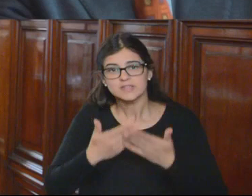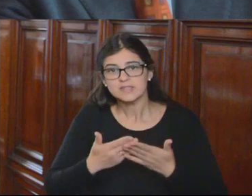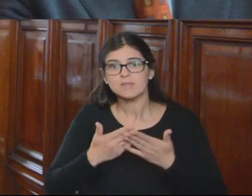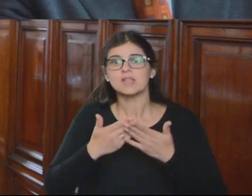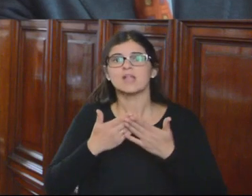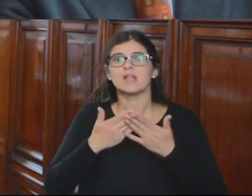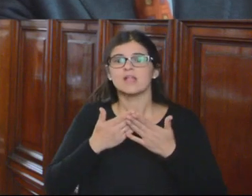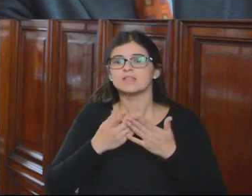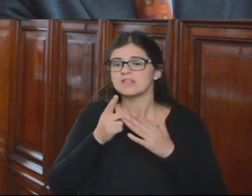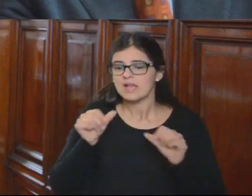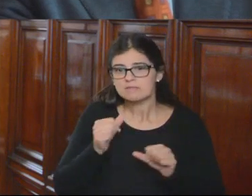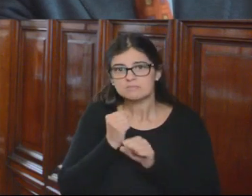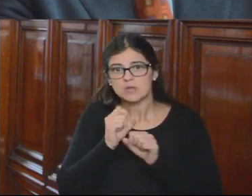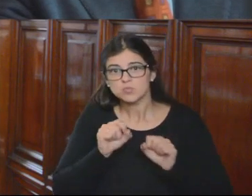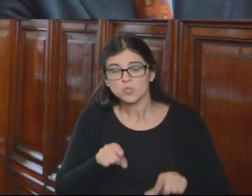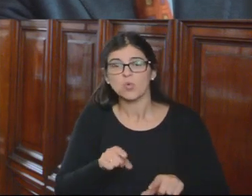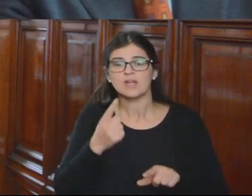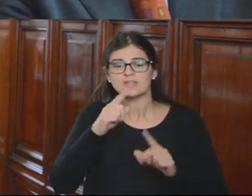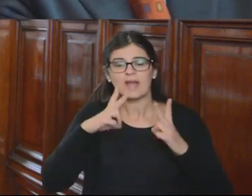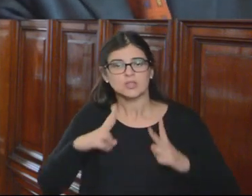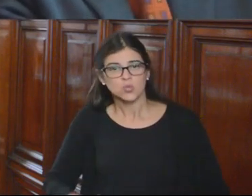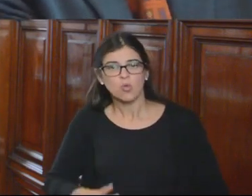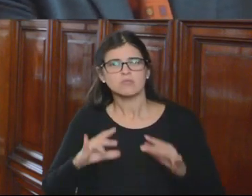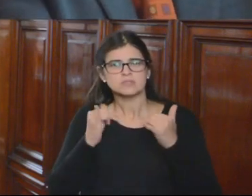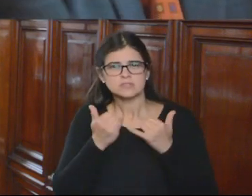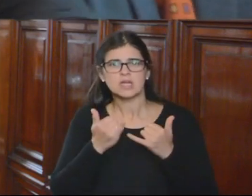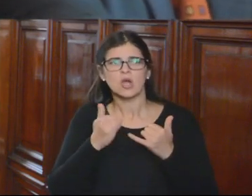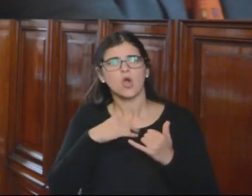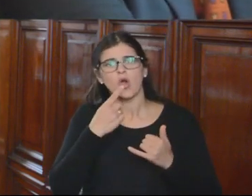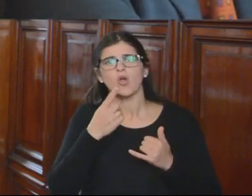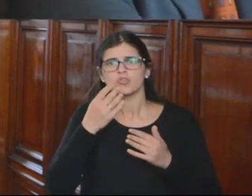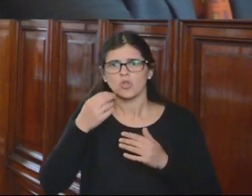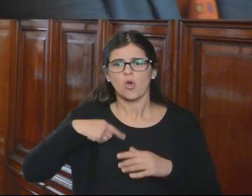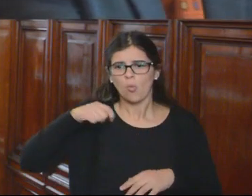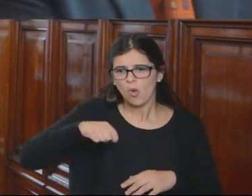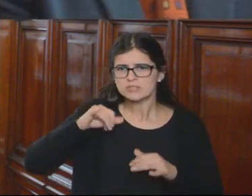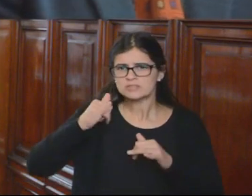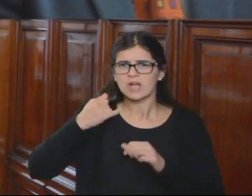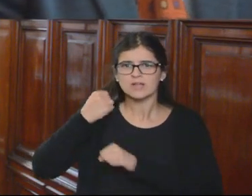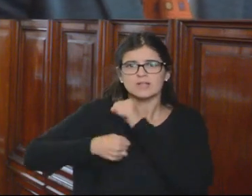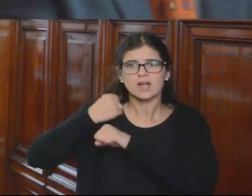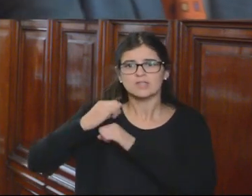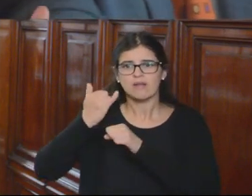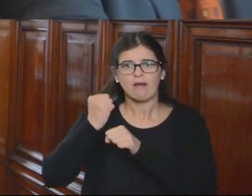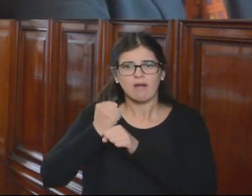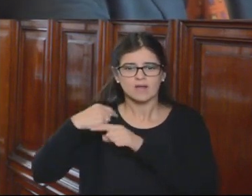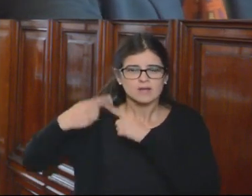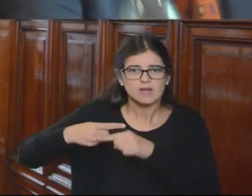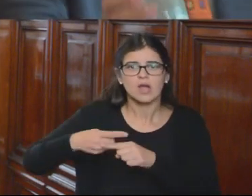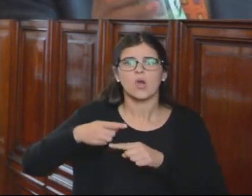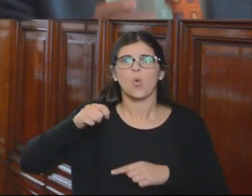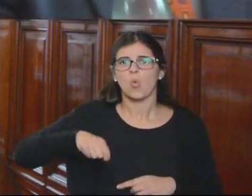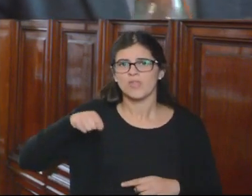funciones cuando esa actitud se ha tomado contra jueces de carrera que venían ejerciendo carrera judicial.